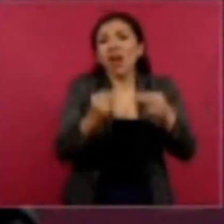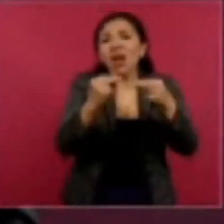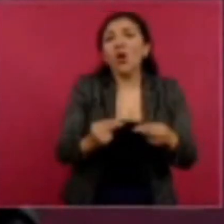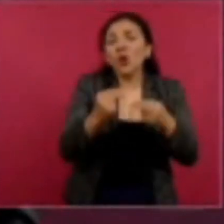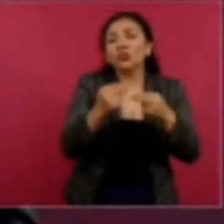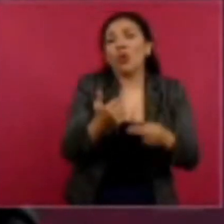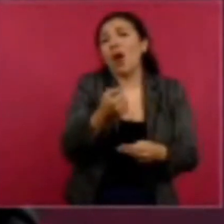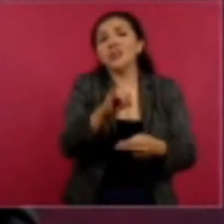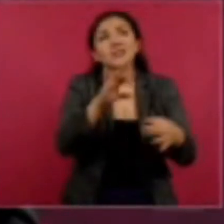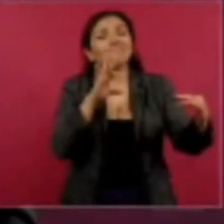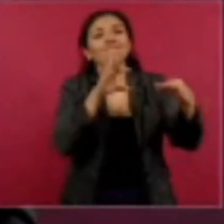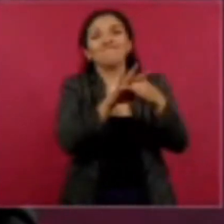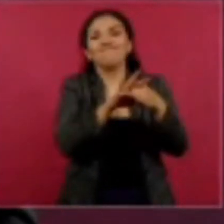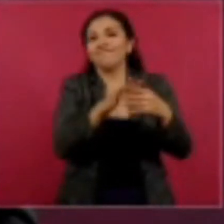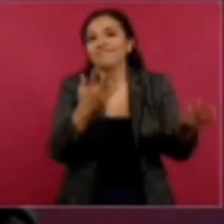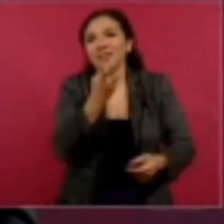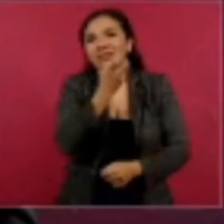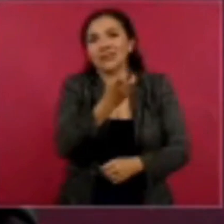el mundo.